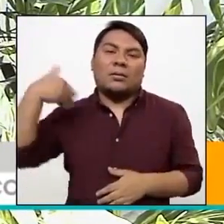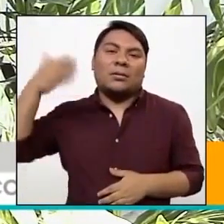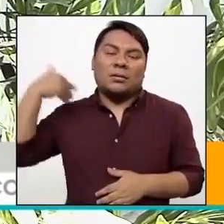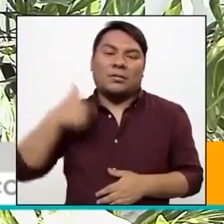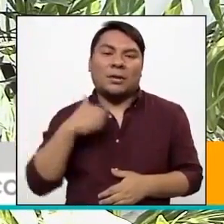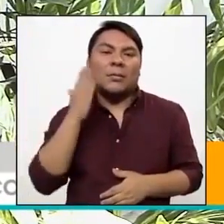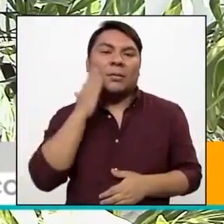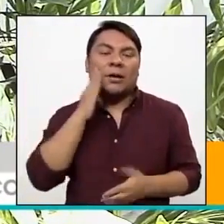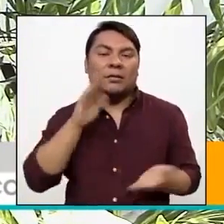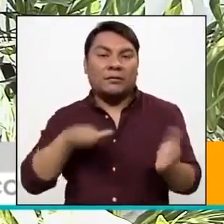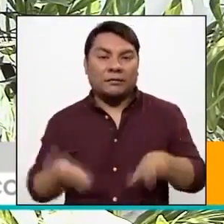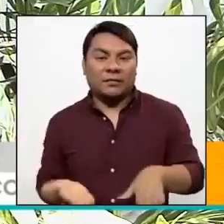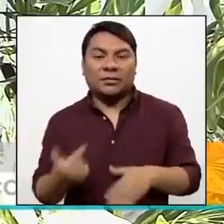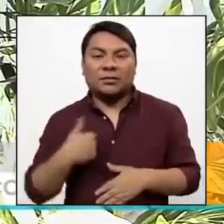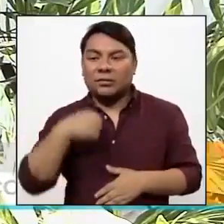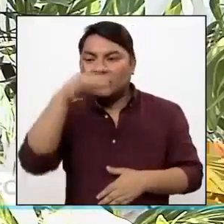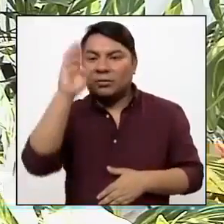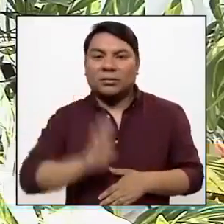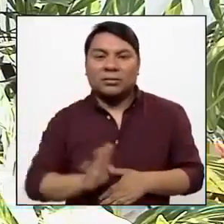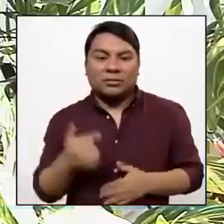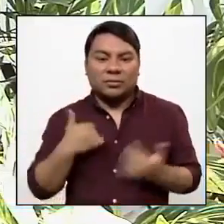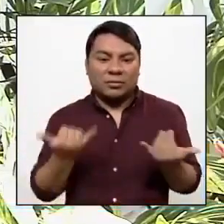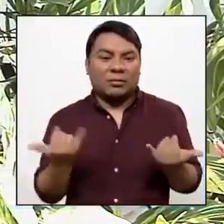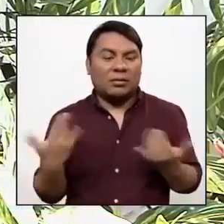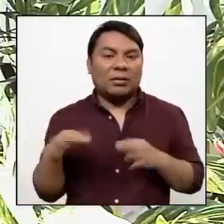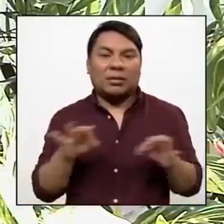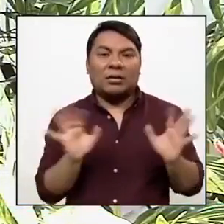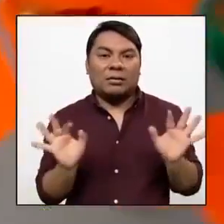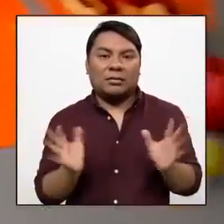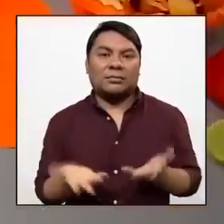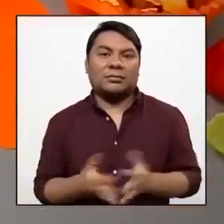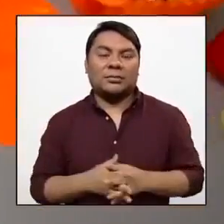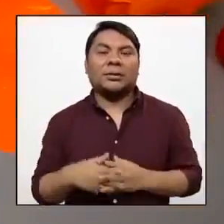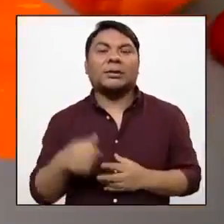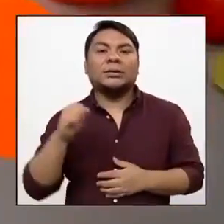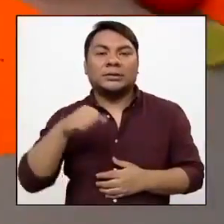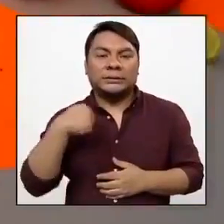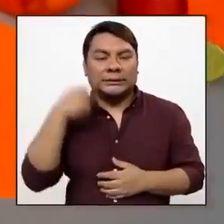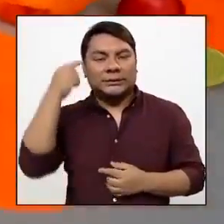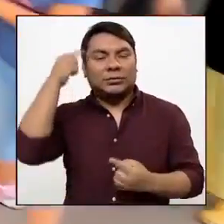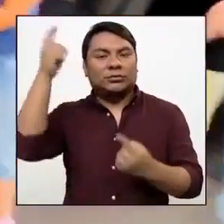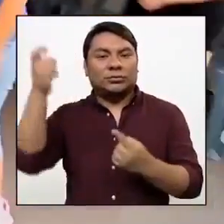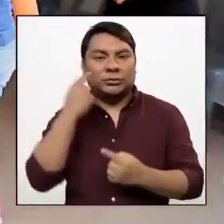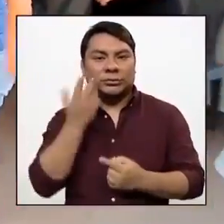yo no encontré nunca lo que yo hoy estoy poniendo. De eso se trata.